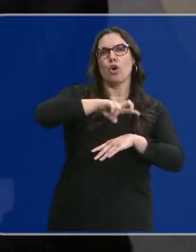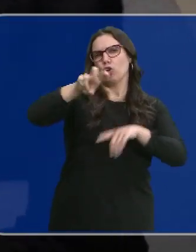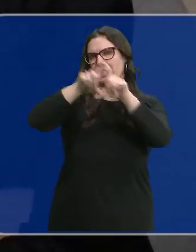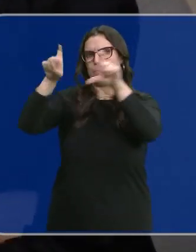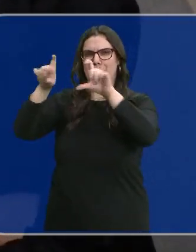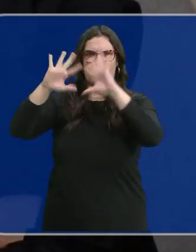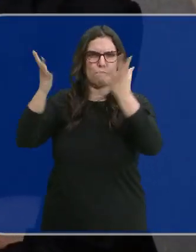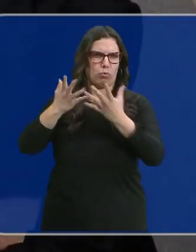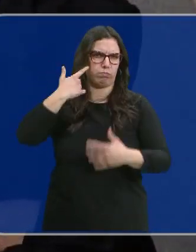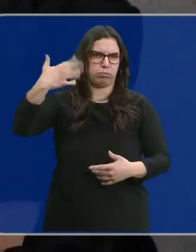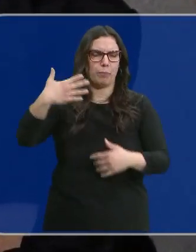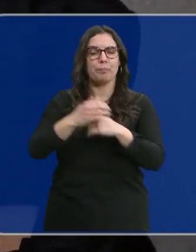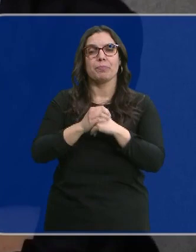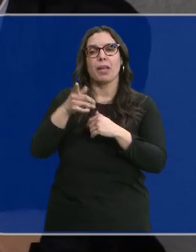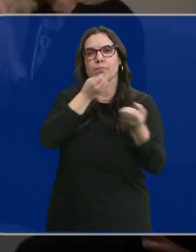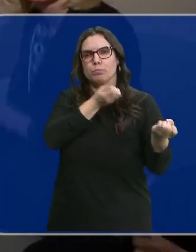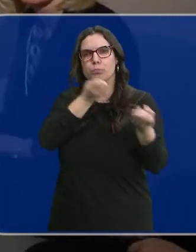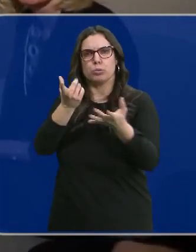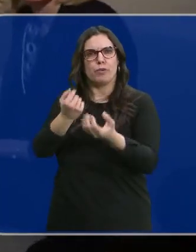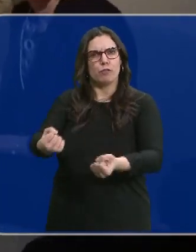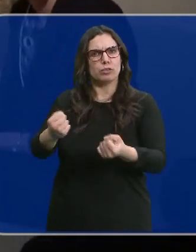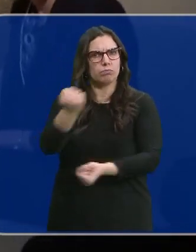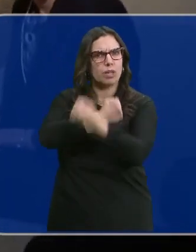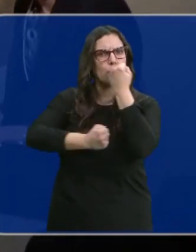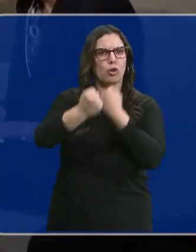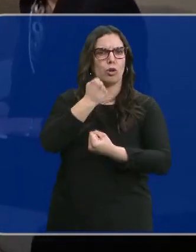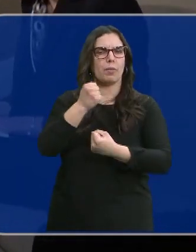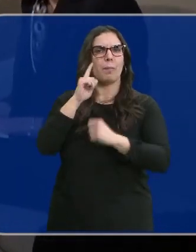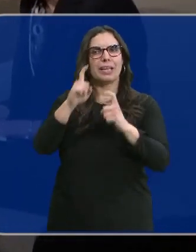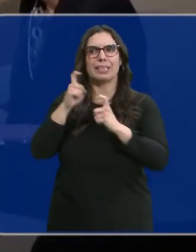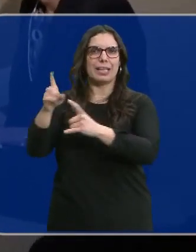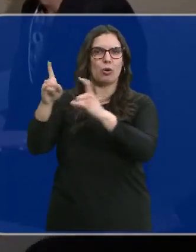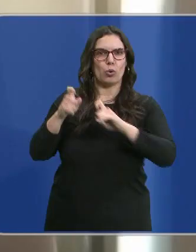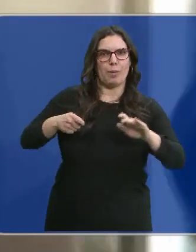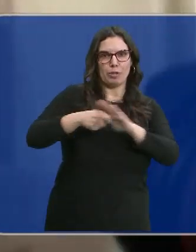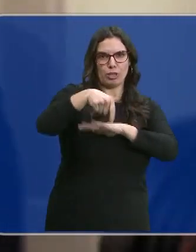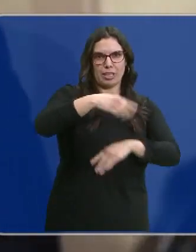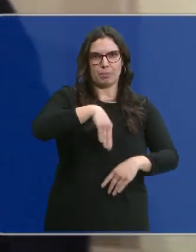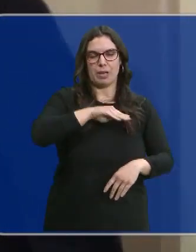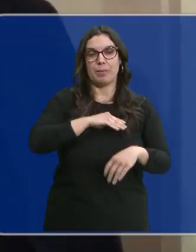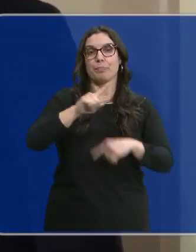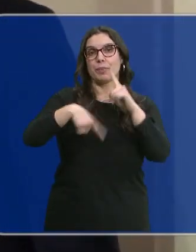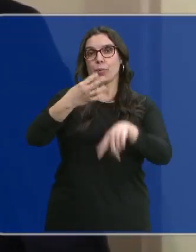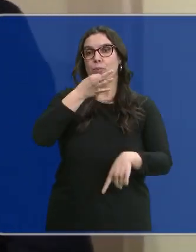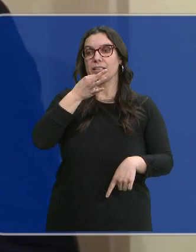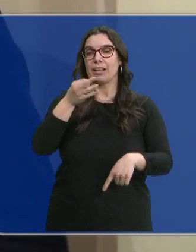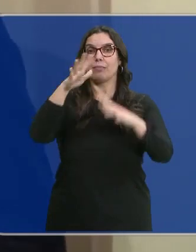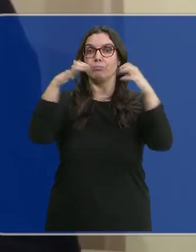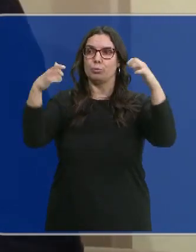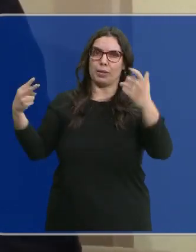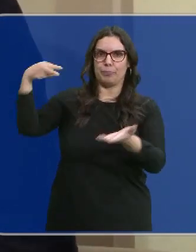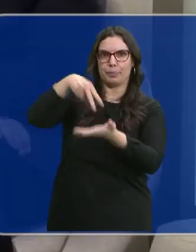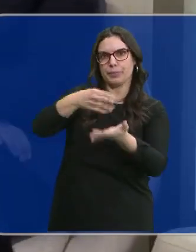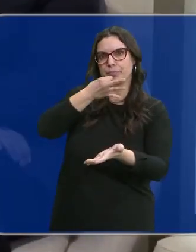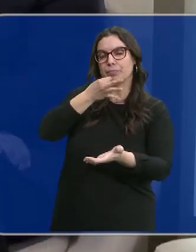otras multinacionales. Les ha trasladado un mensaje de fortaleza económica en busca de nuevas inversiones. Por la tarde intervendrá en el plenario y